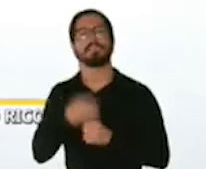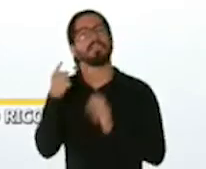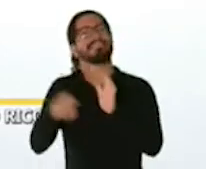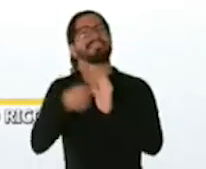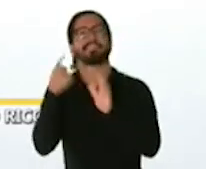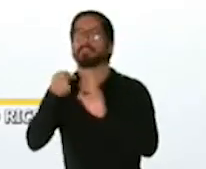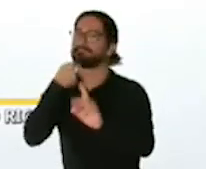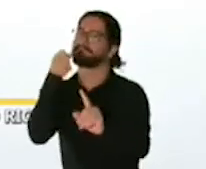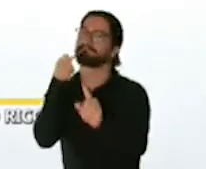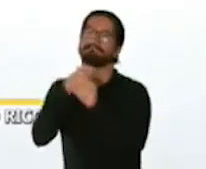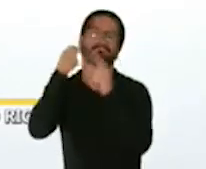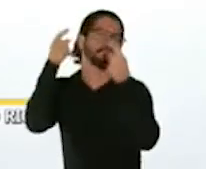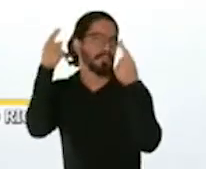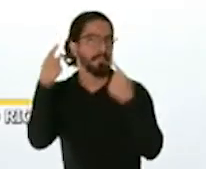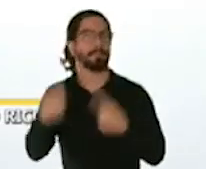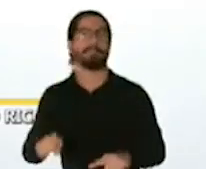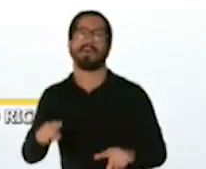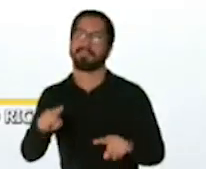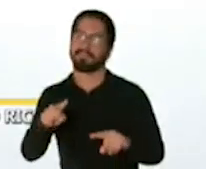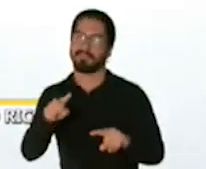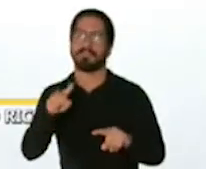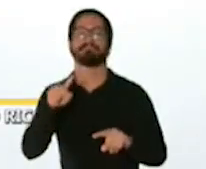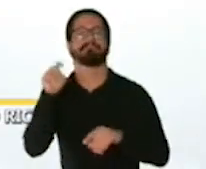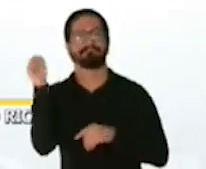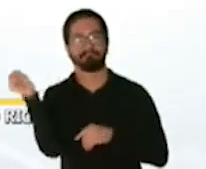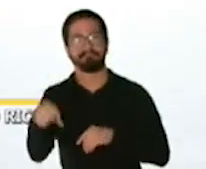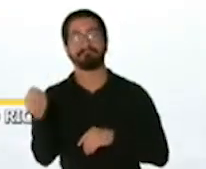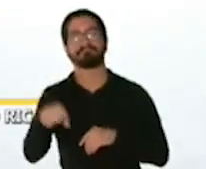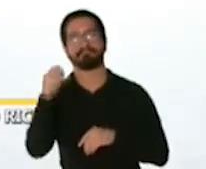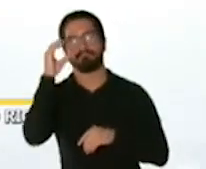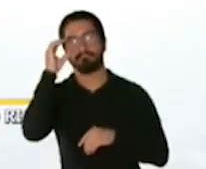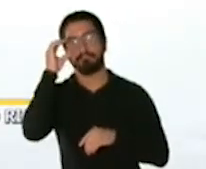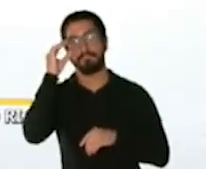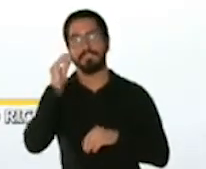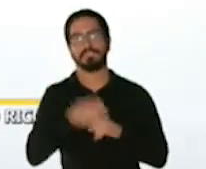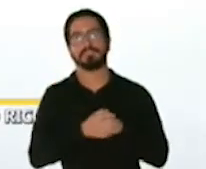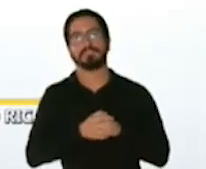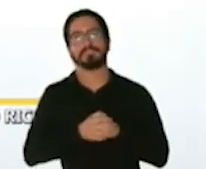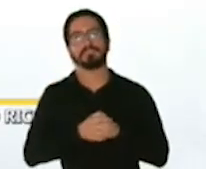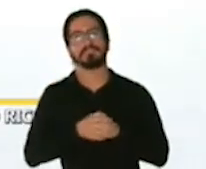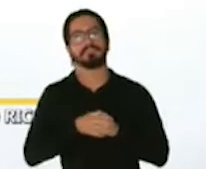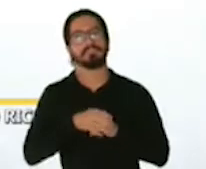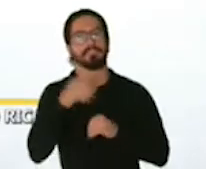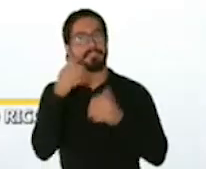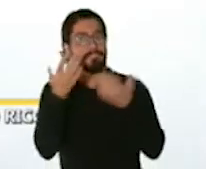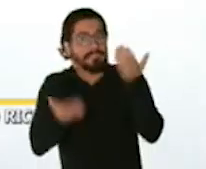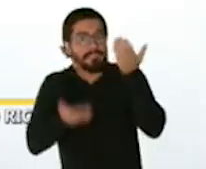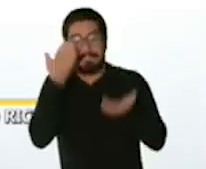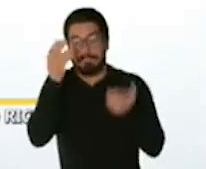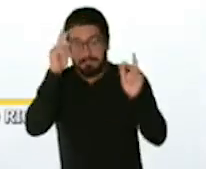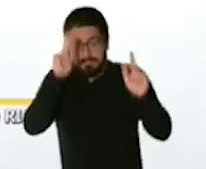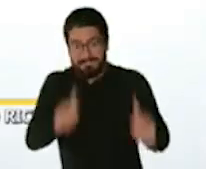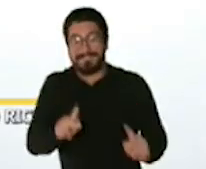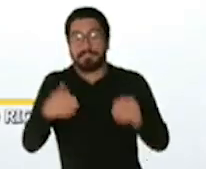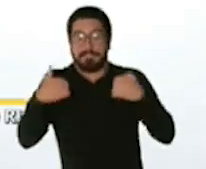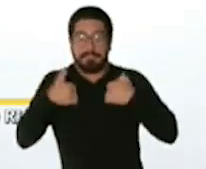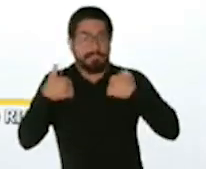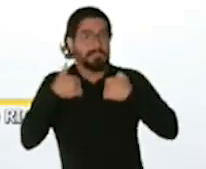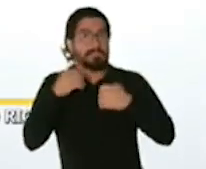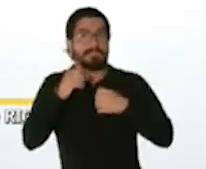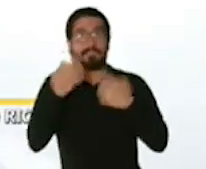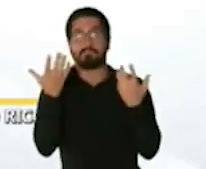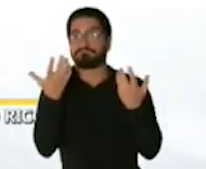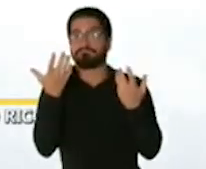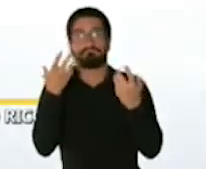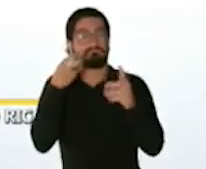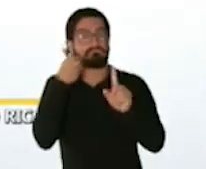a los medicamentos alguien siempre puede tener una reacción al medicamento o algún